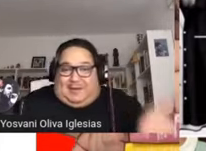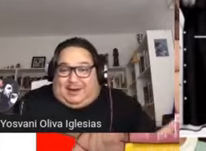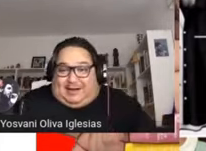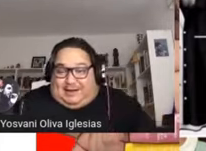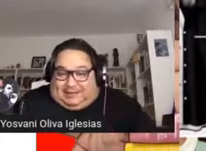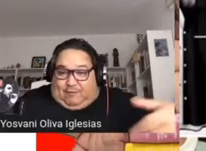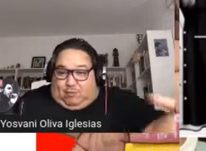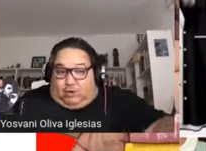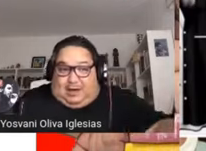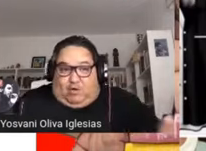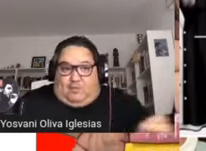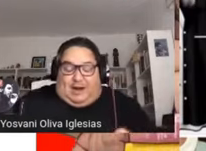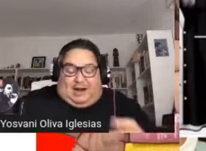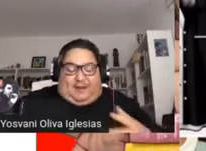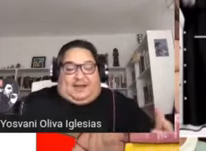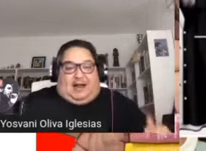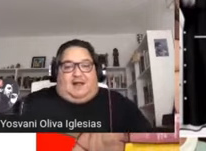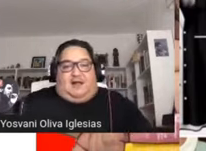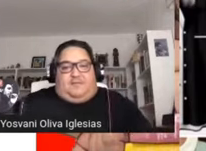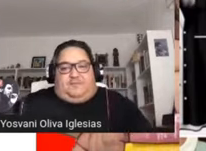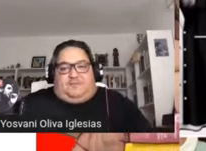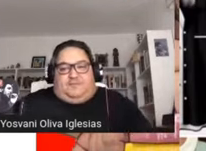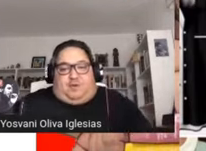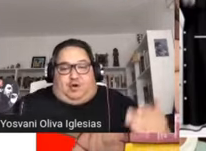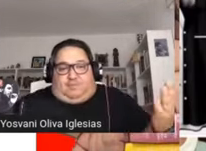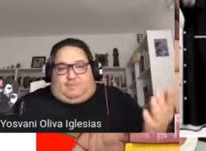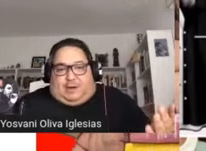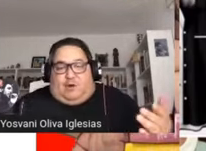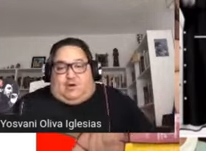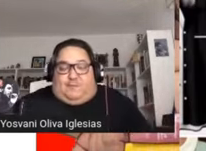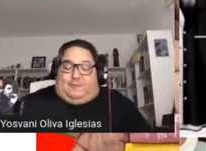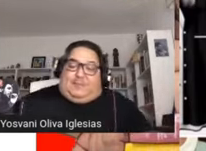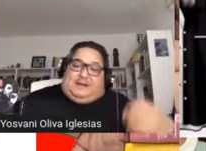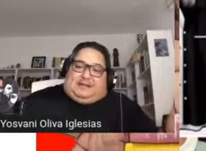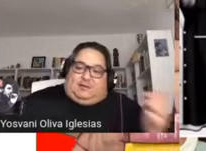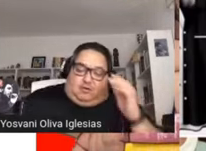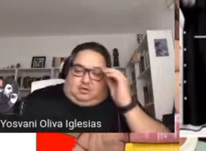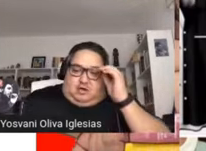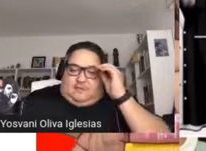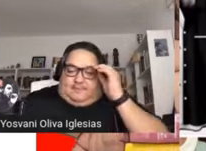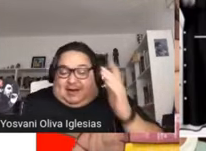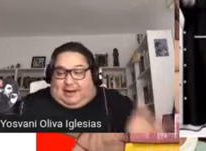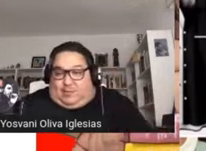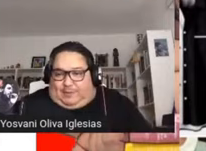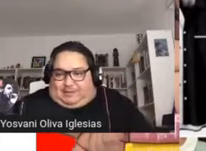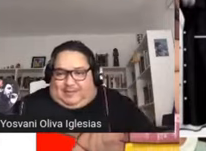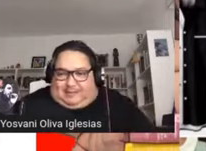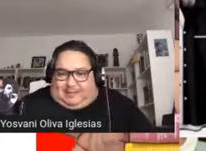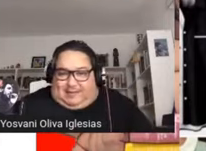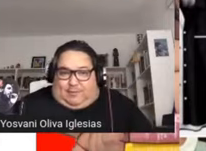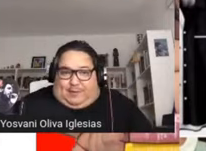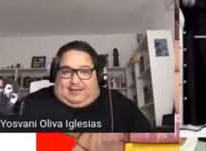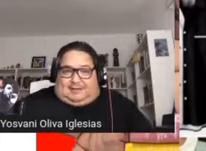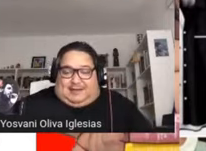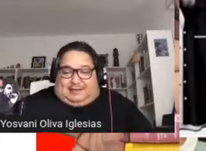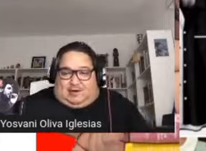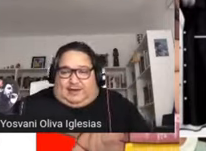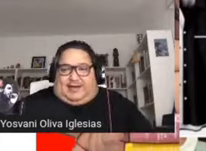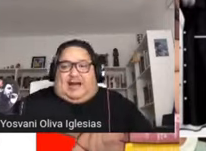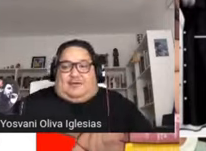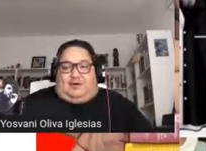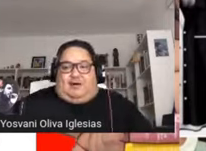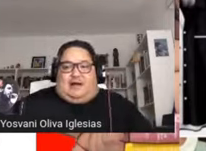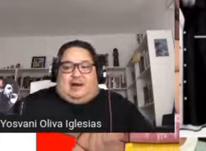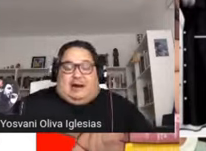cumbre de las Américas. Está a favor de la cumbre de las Américas porque bueno, permite a los países, los presidentes de los países